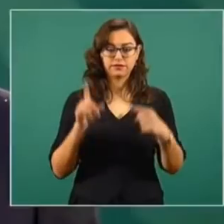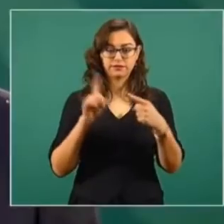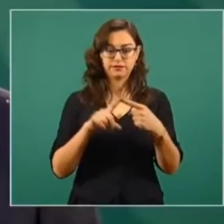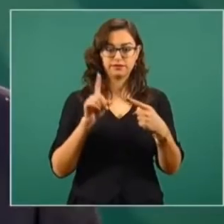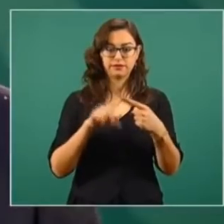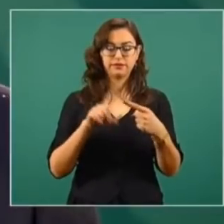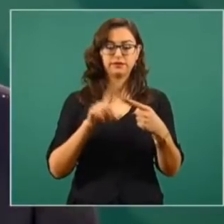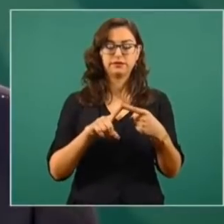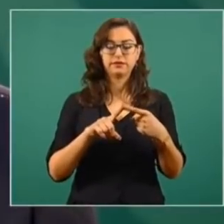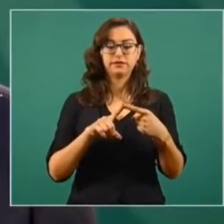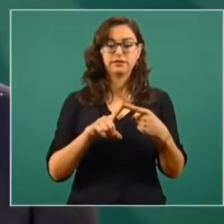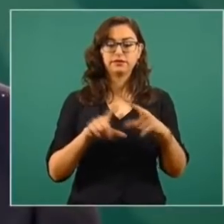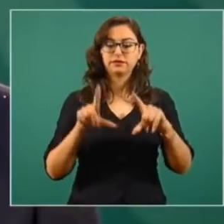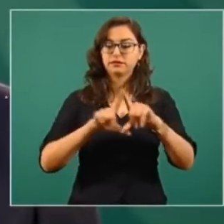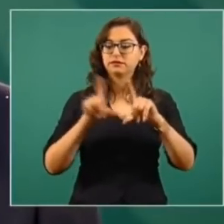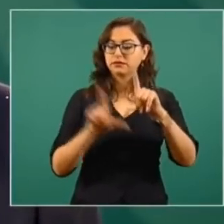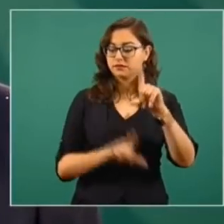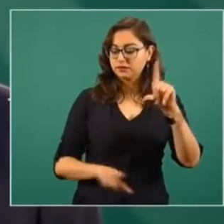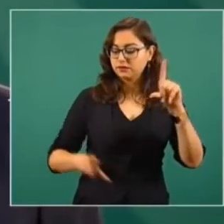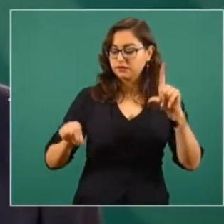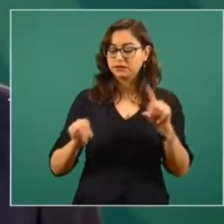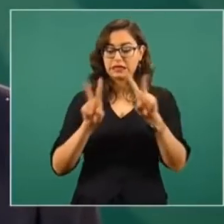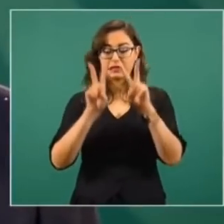al país,